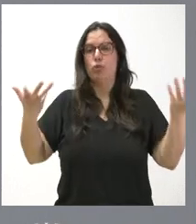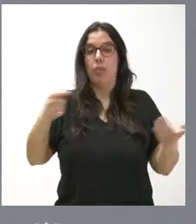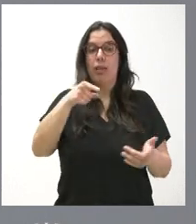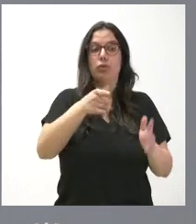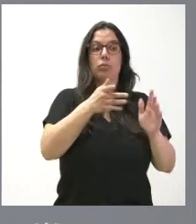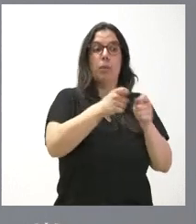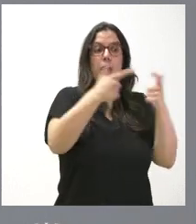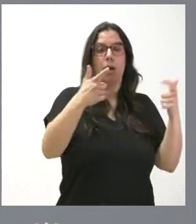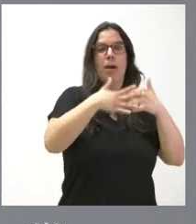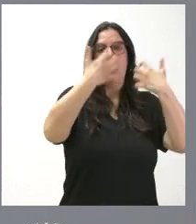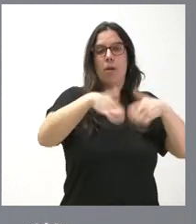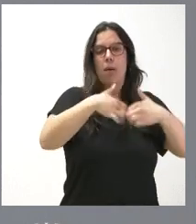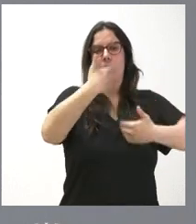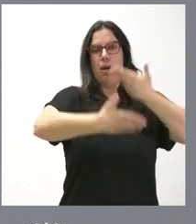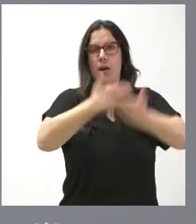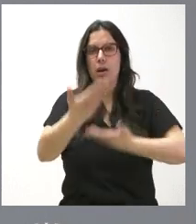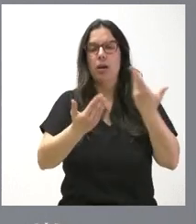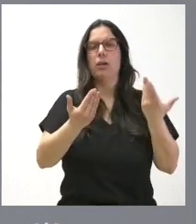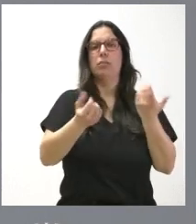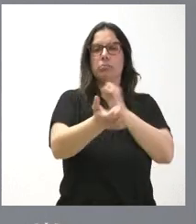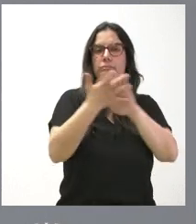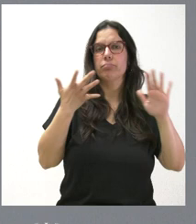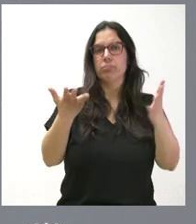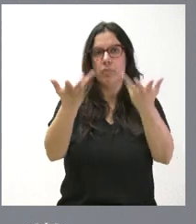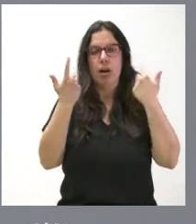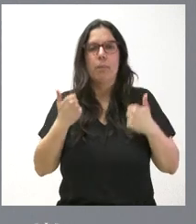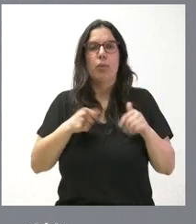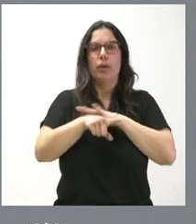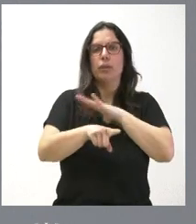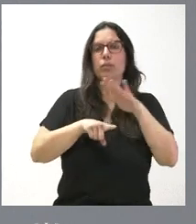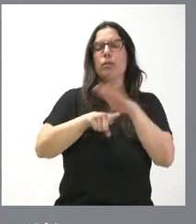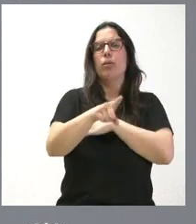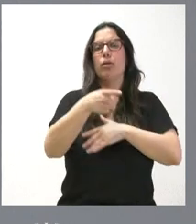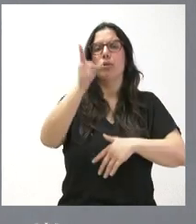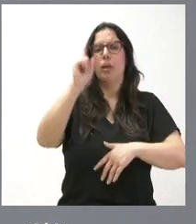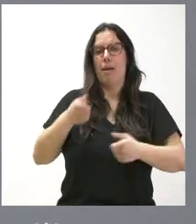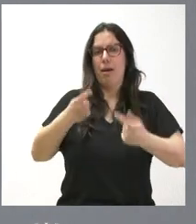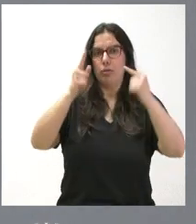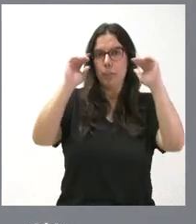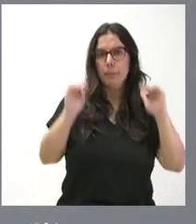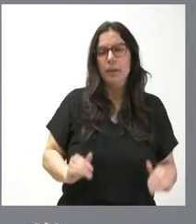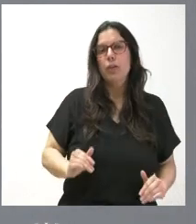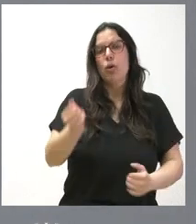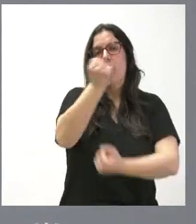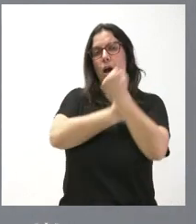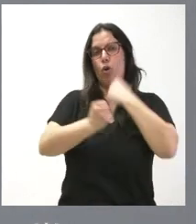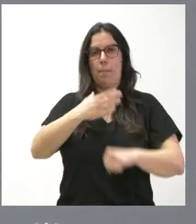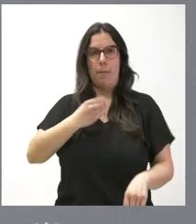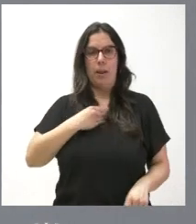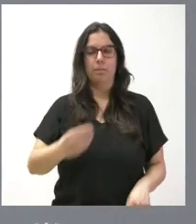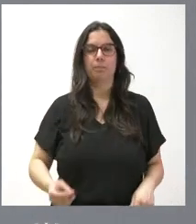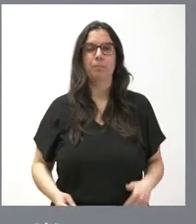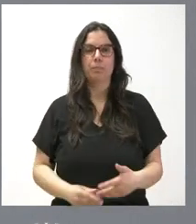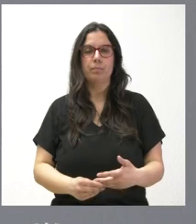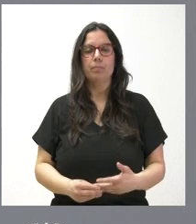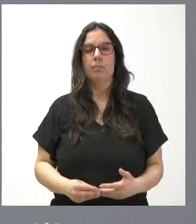servir para automatizar procedimientos, para agilizar trámites, para reducir costes y para ahorrar papel. Se